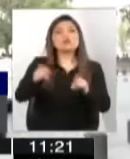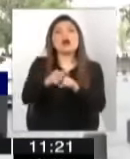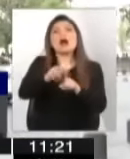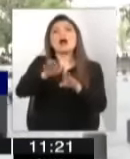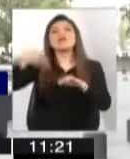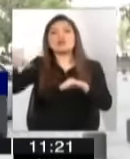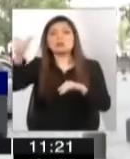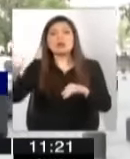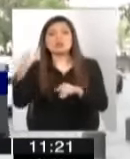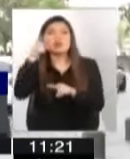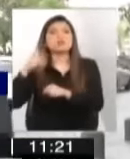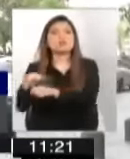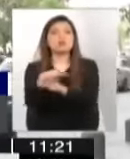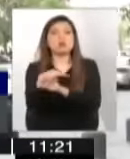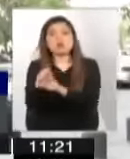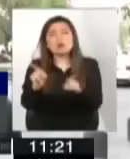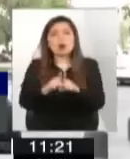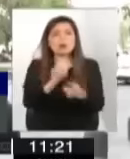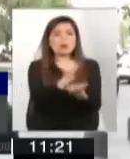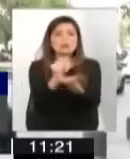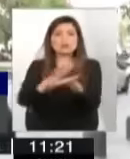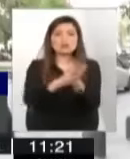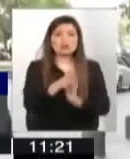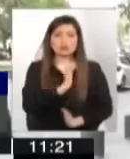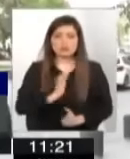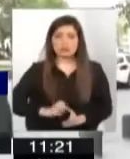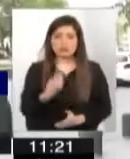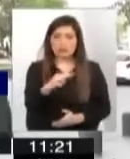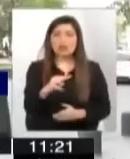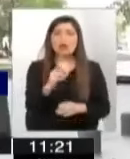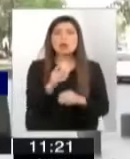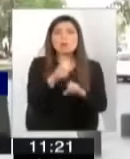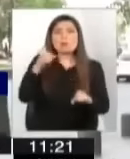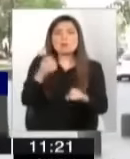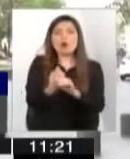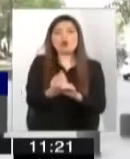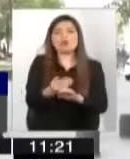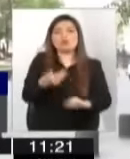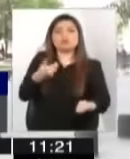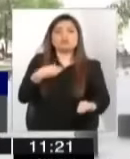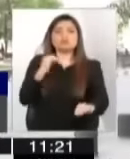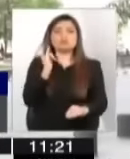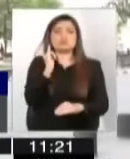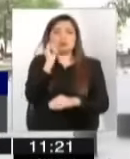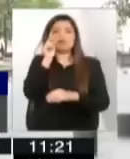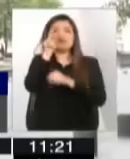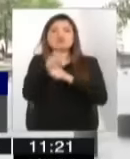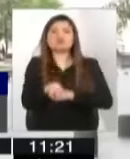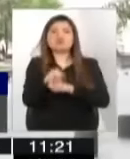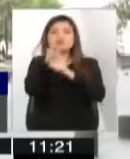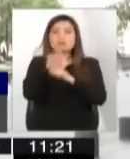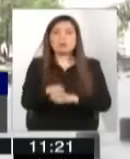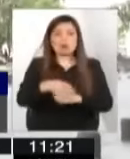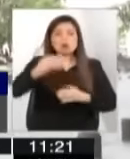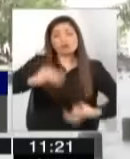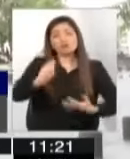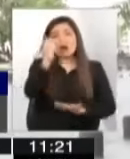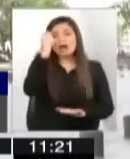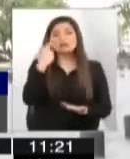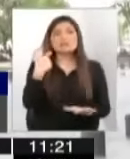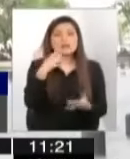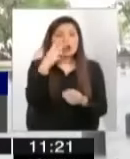realidad, para todas las instituciones del Estado, debe haber un ente regulador externo, pero válido que compruebe en realidad lo que está